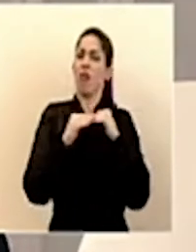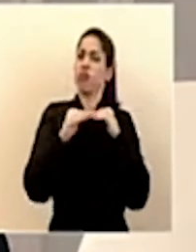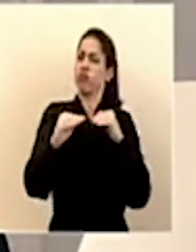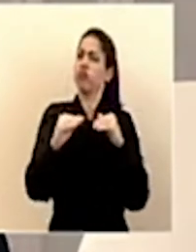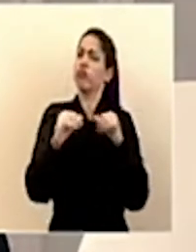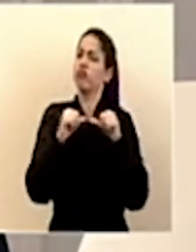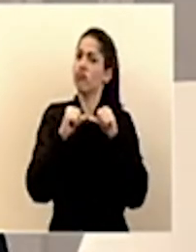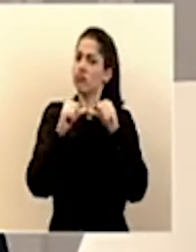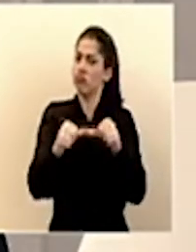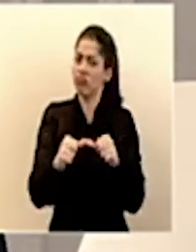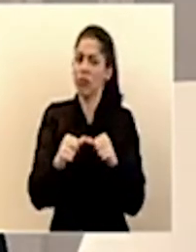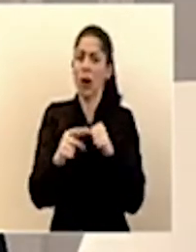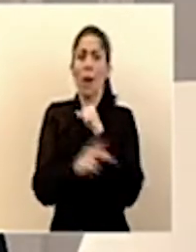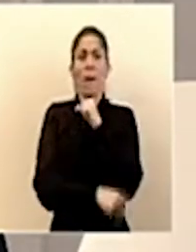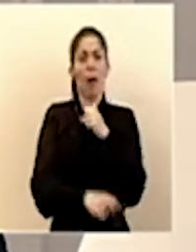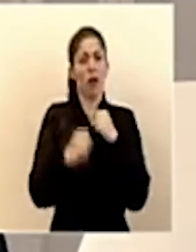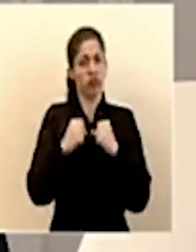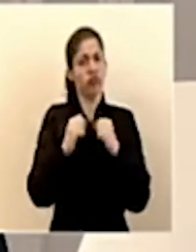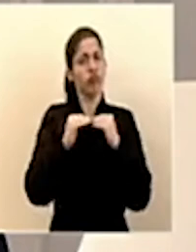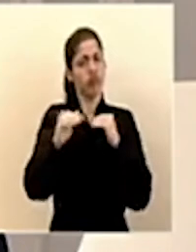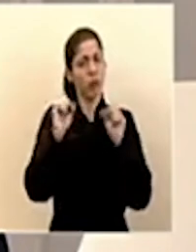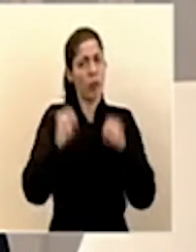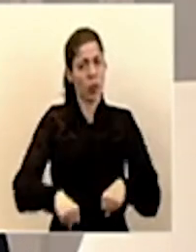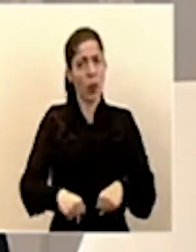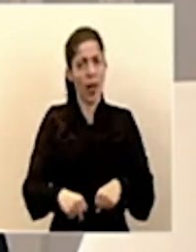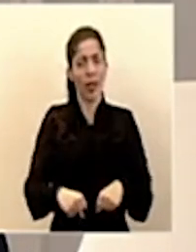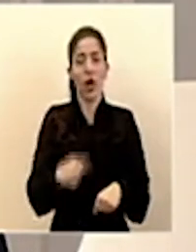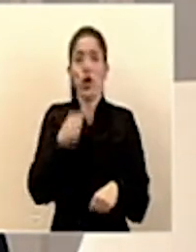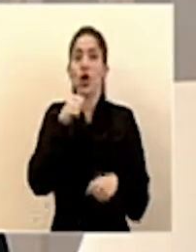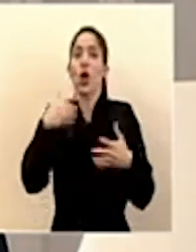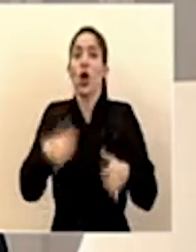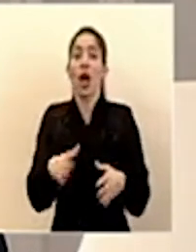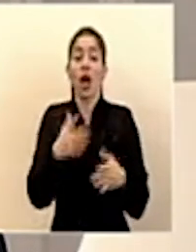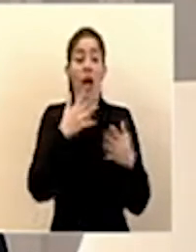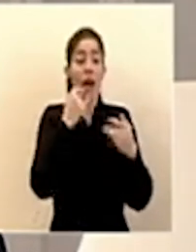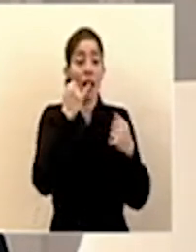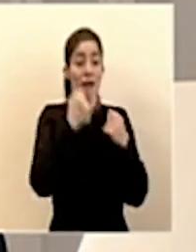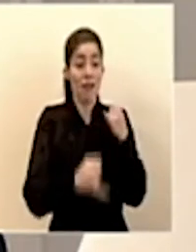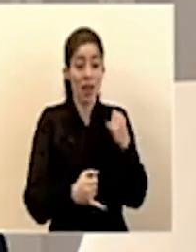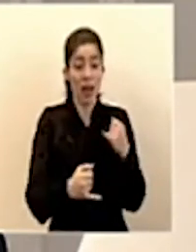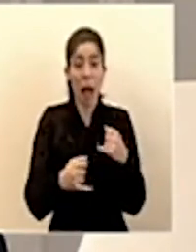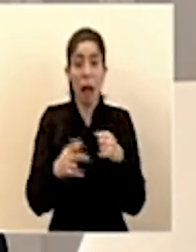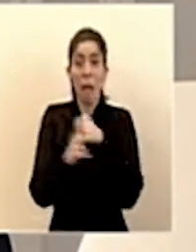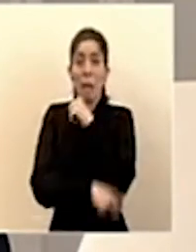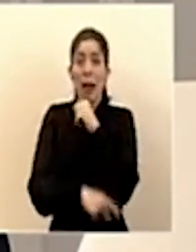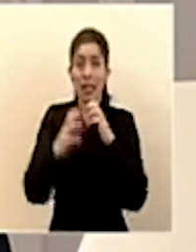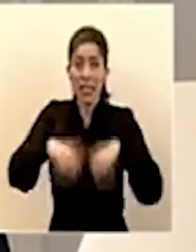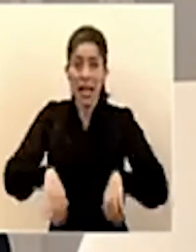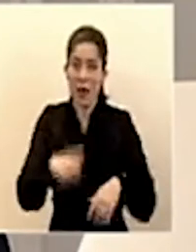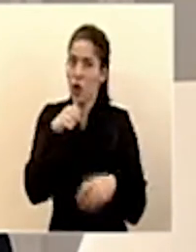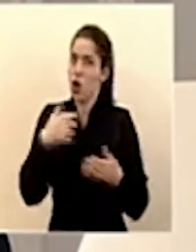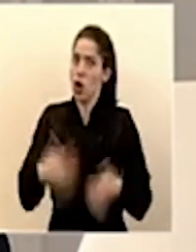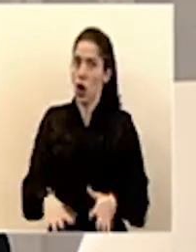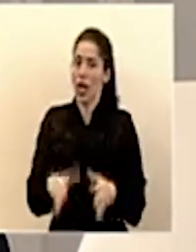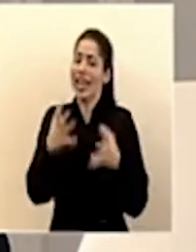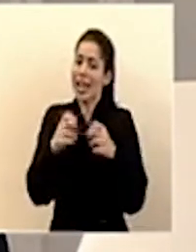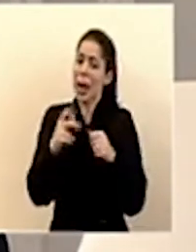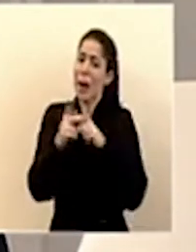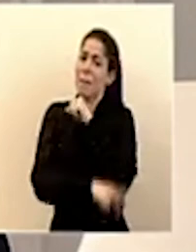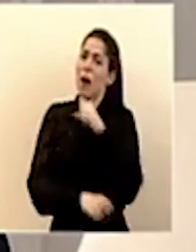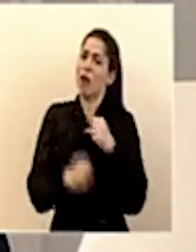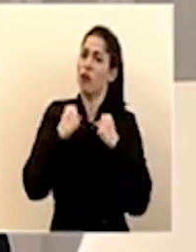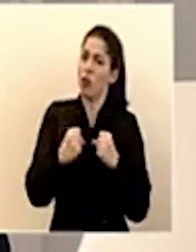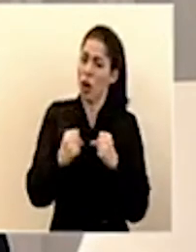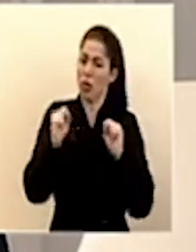país tenga sostenibilidad es decir no dejar un país y no heredar un país quebrado sino un país sólido que más bien